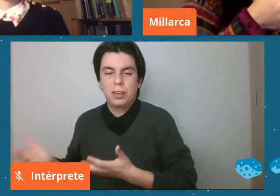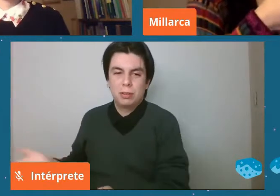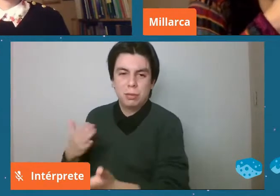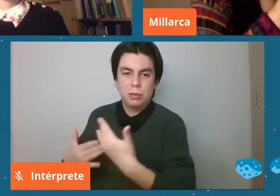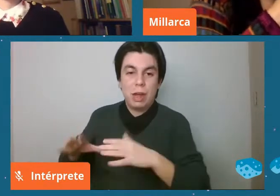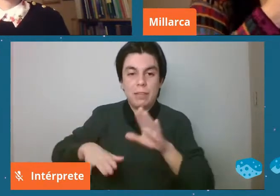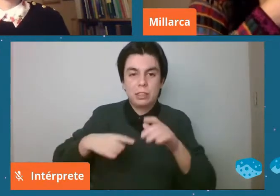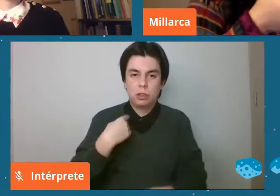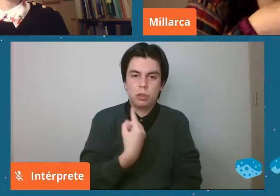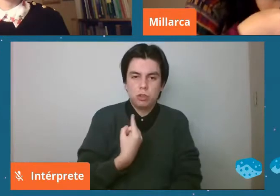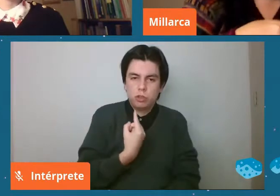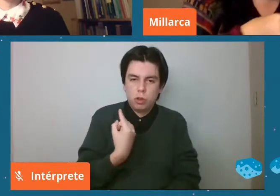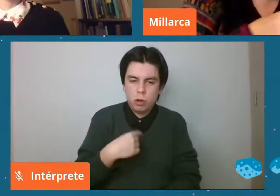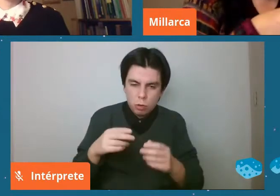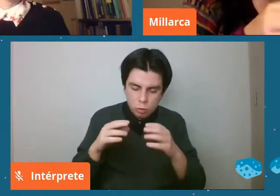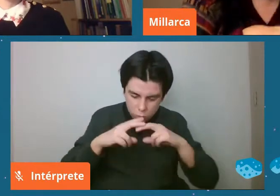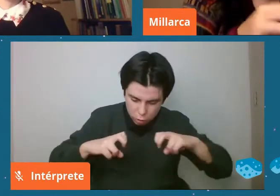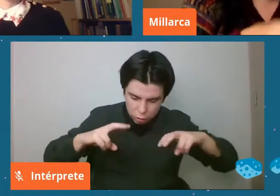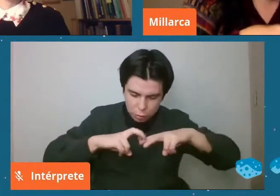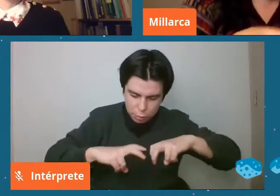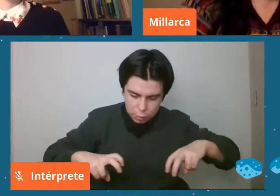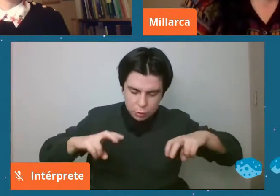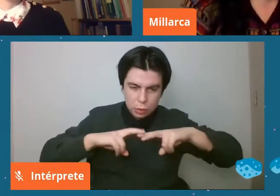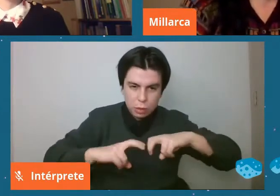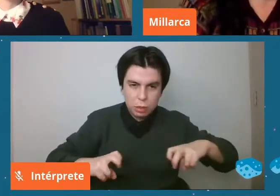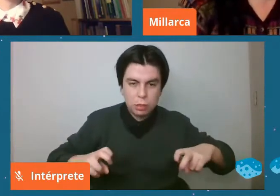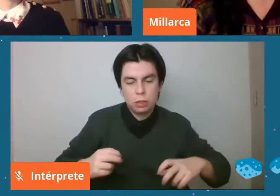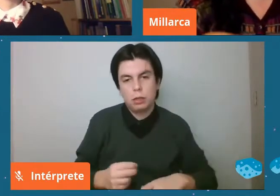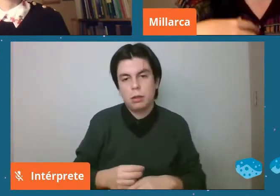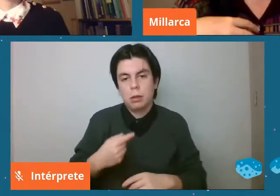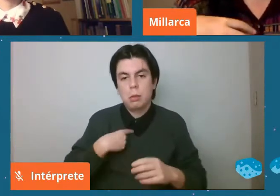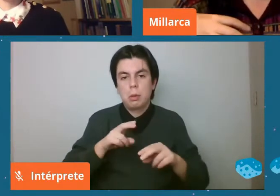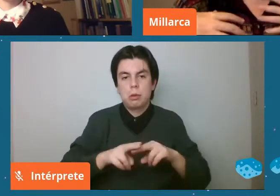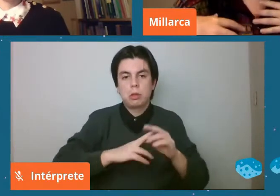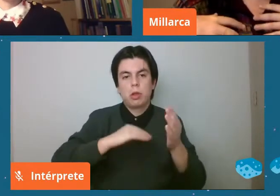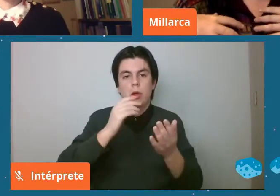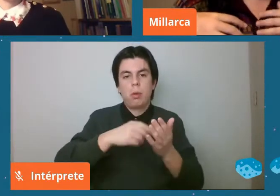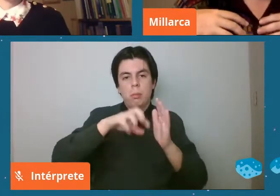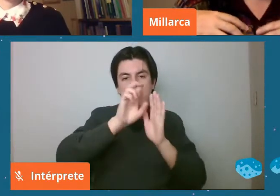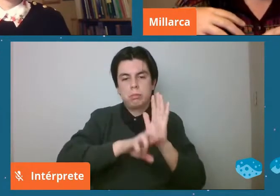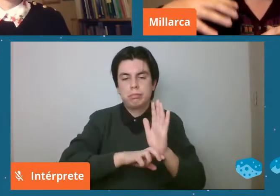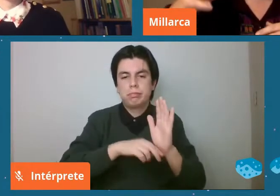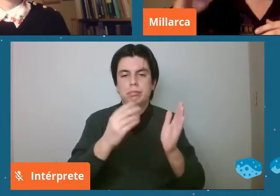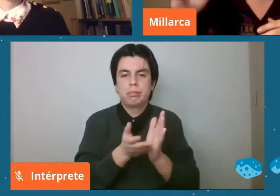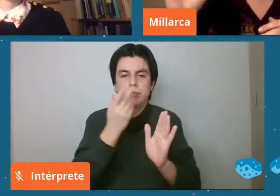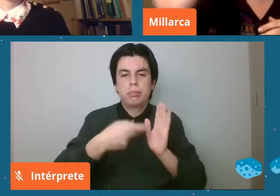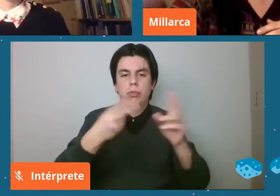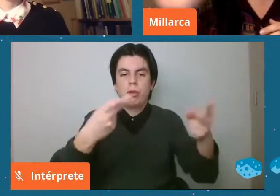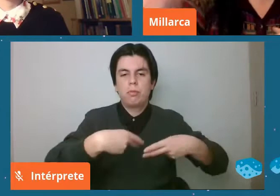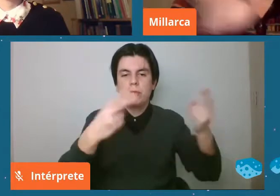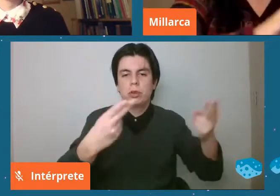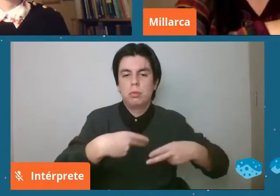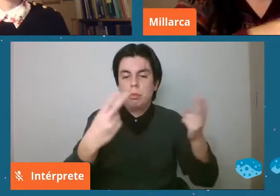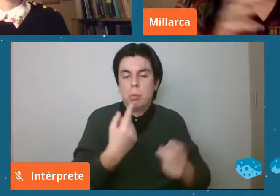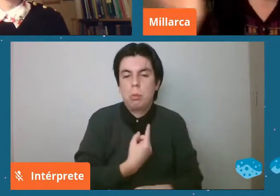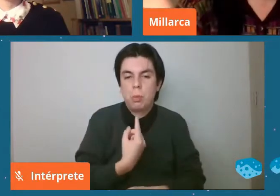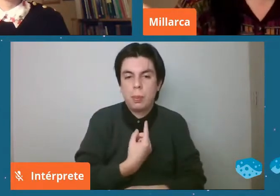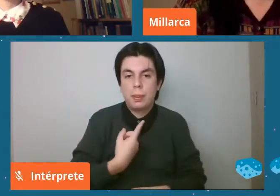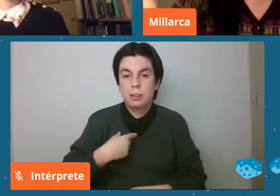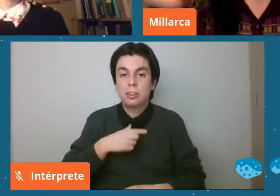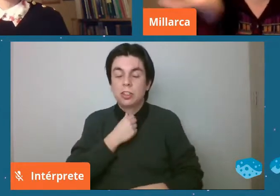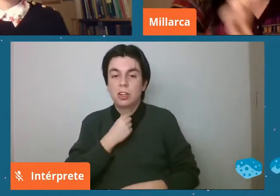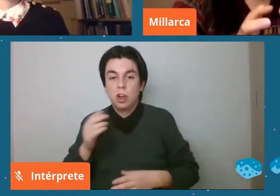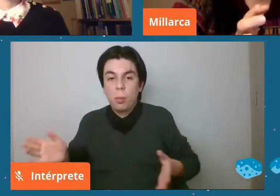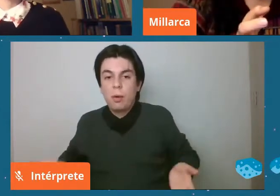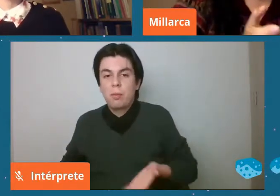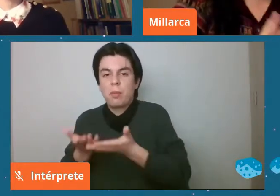investigando solito así como haciendo sus papers qué sé yo y lo que yo he tratado de hacer es que es contagiar a más